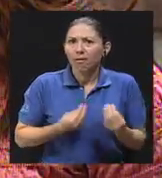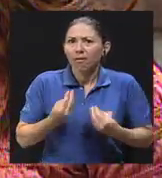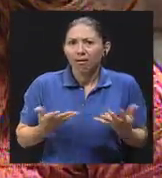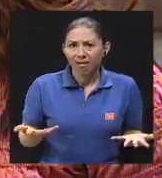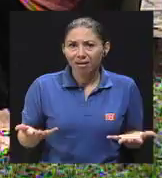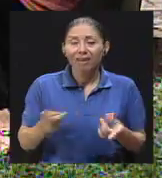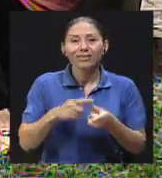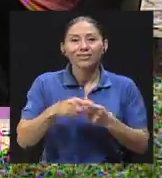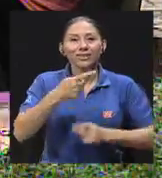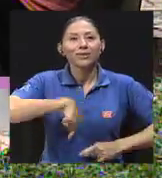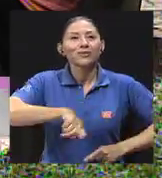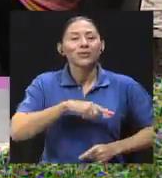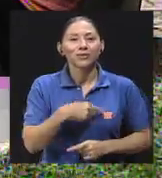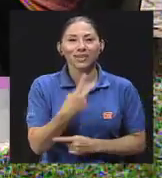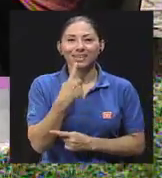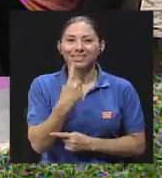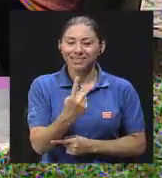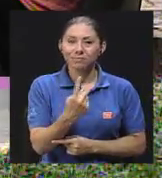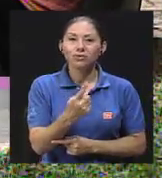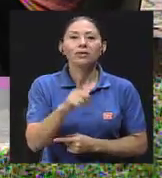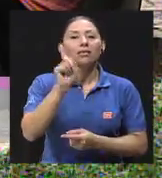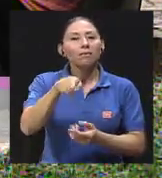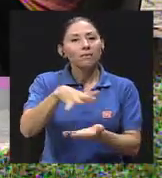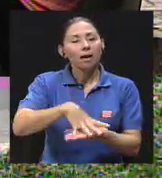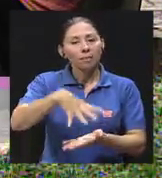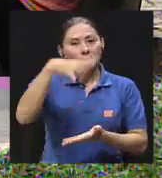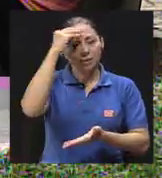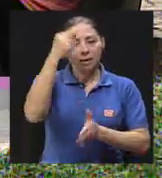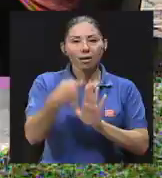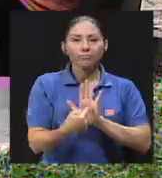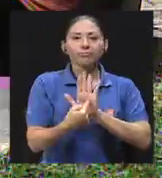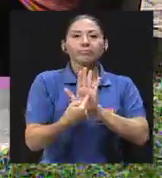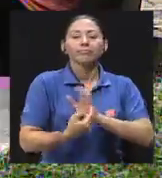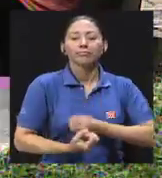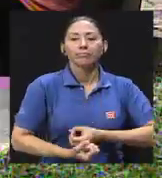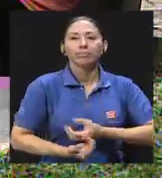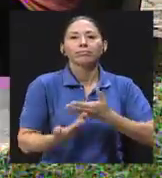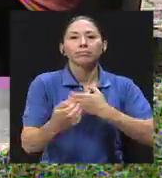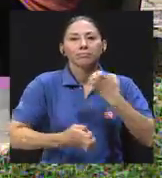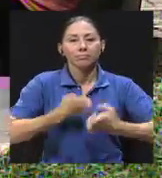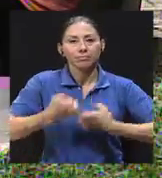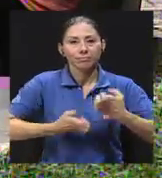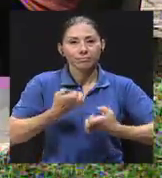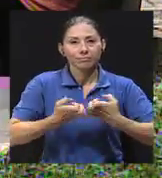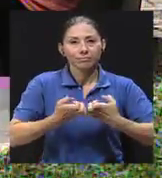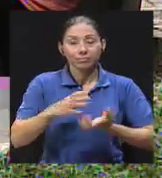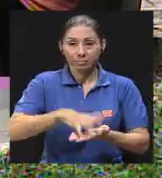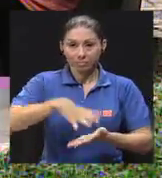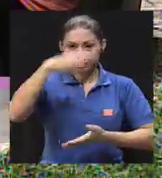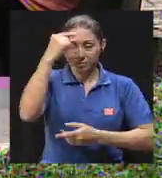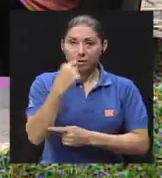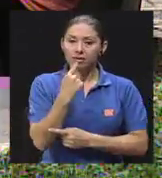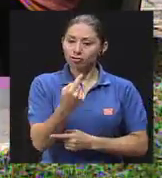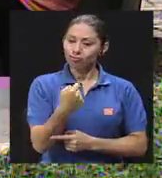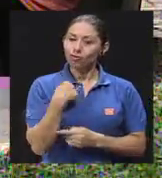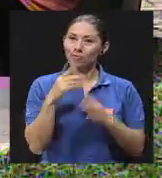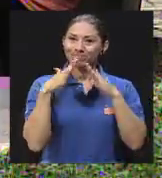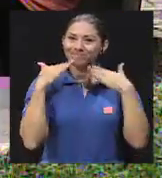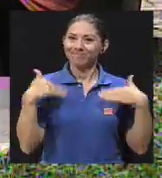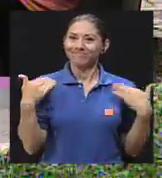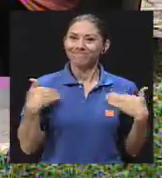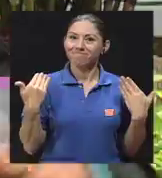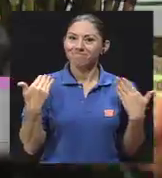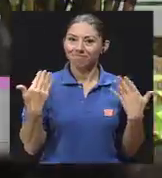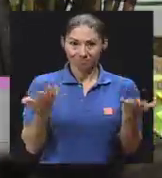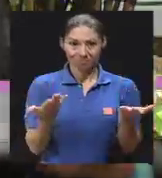inteligencia emocional? Entonces nosotros le decimos, es aprender a expresar emociones, es aprender a decir, estoy feliz y actuar como